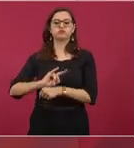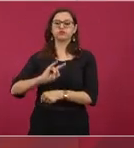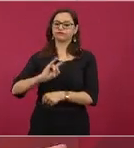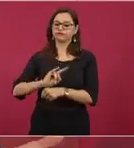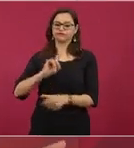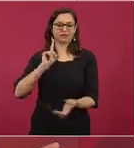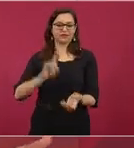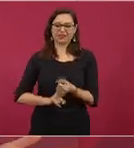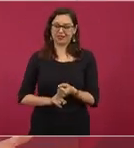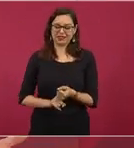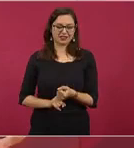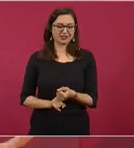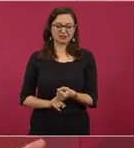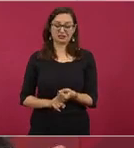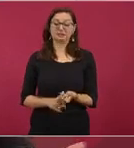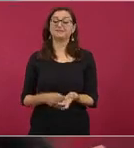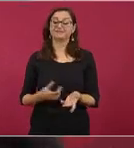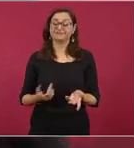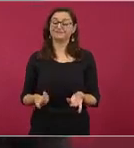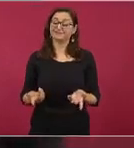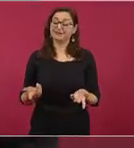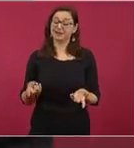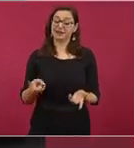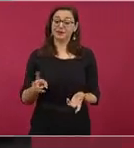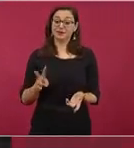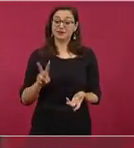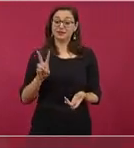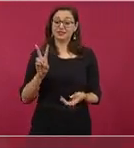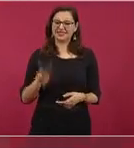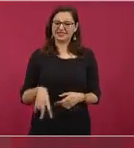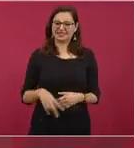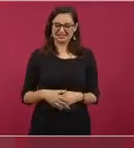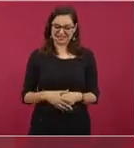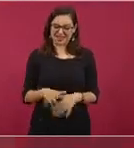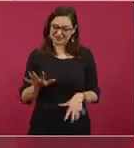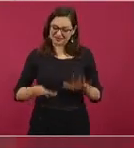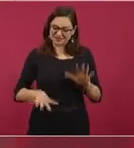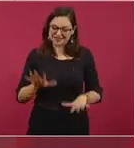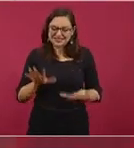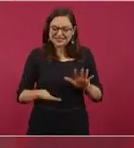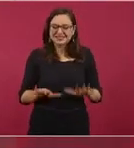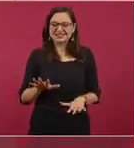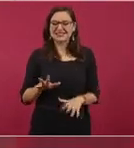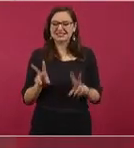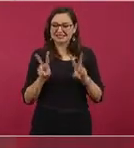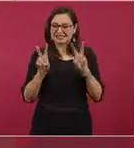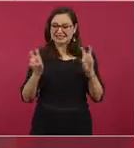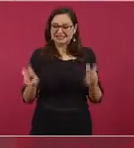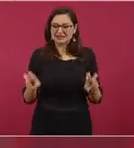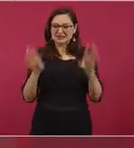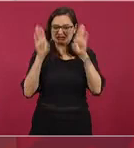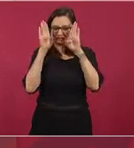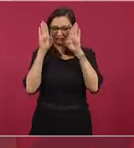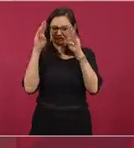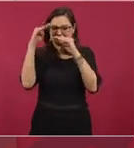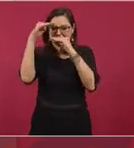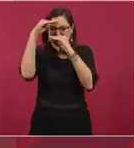porque también ser de derecha es ser retrógrada,